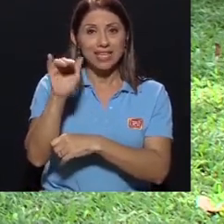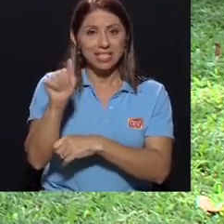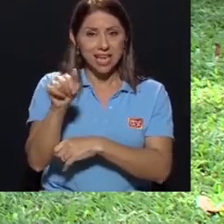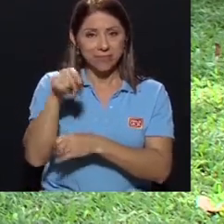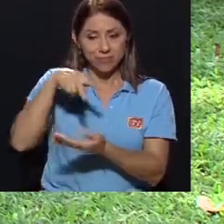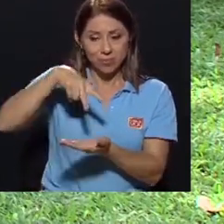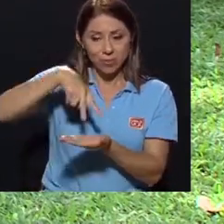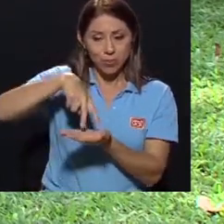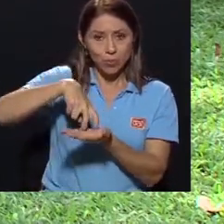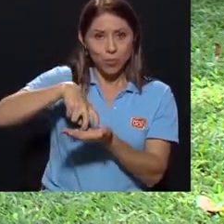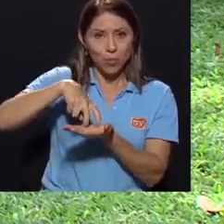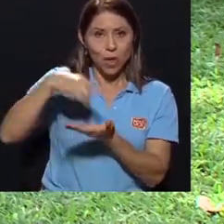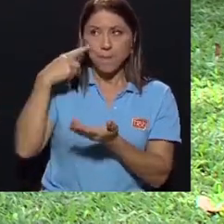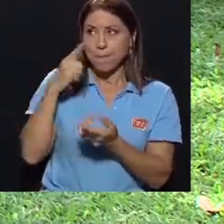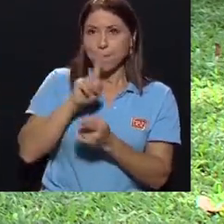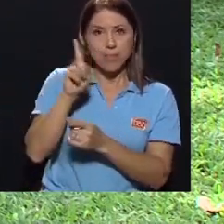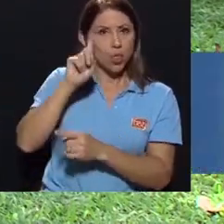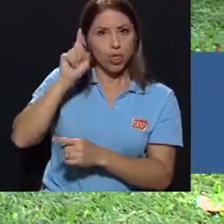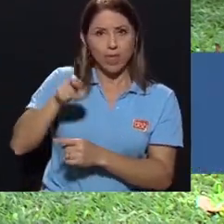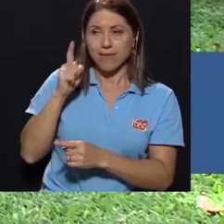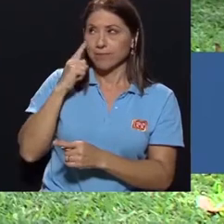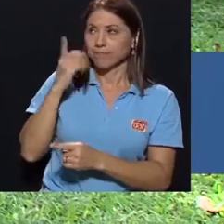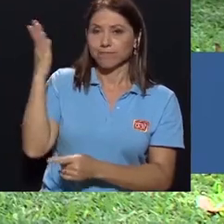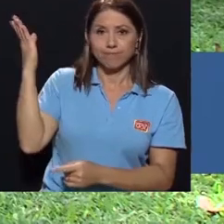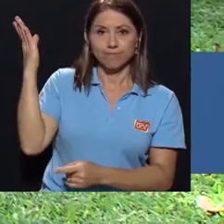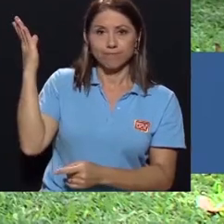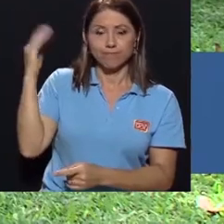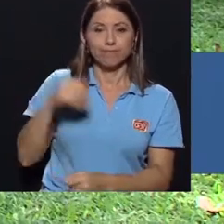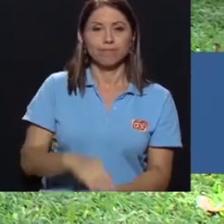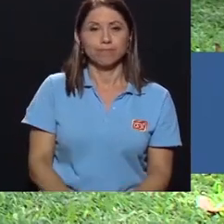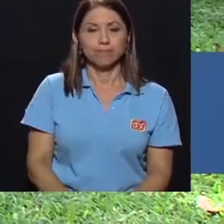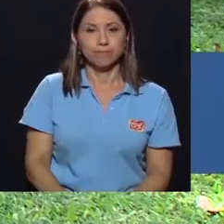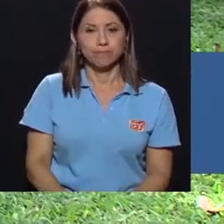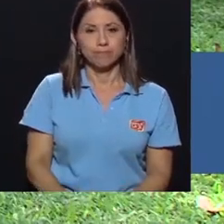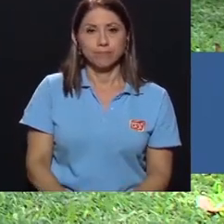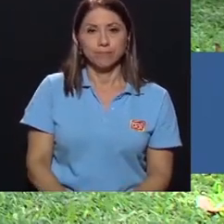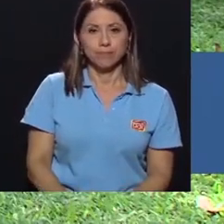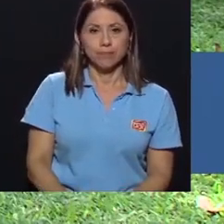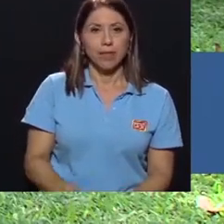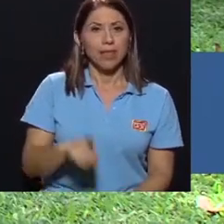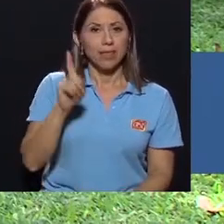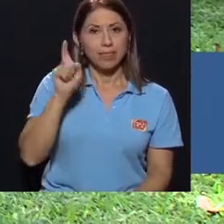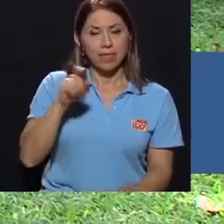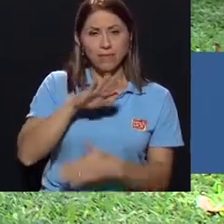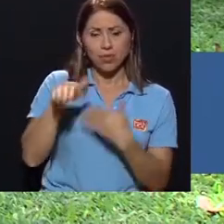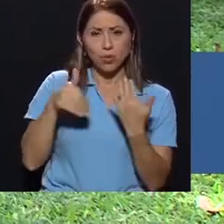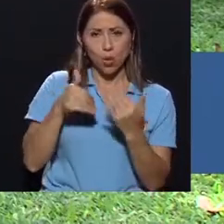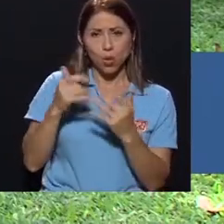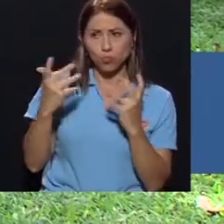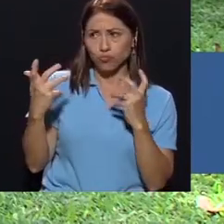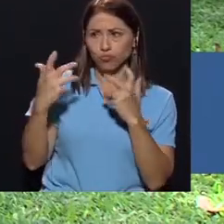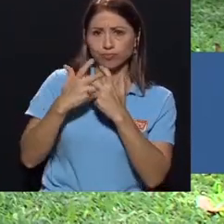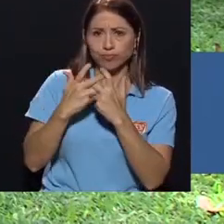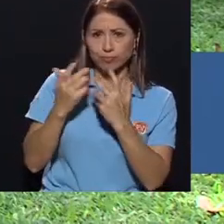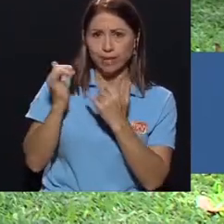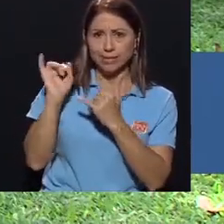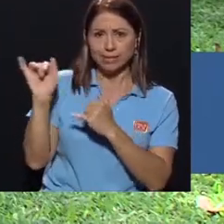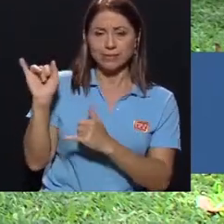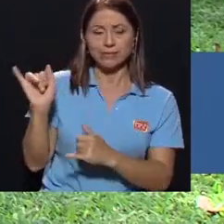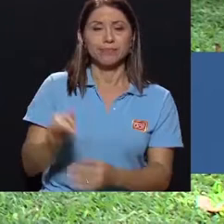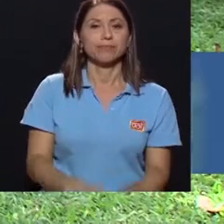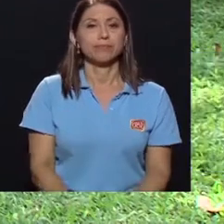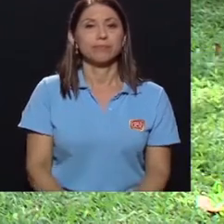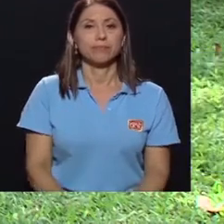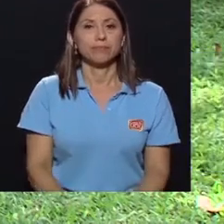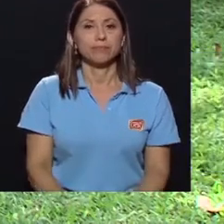de hacer las rodillas hacia adentro. Se debe mantener en línea con el resto de la pierna. De igual